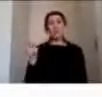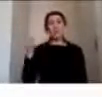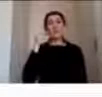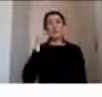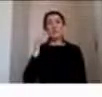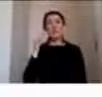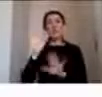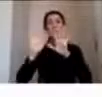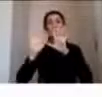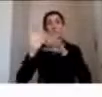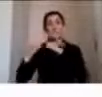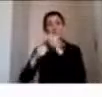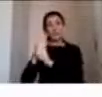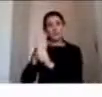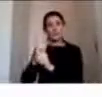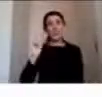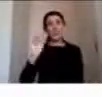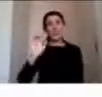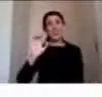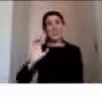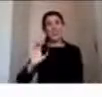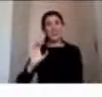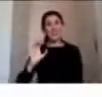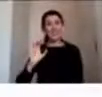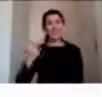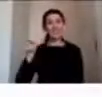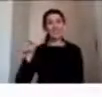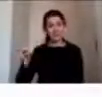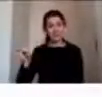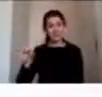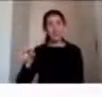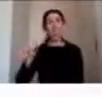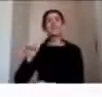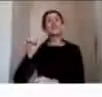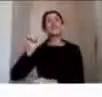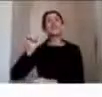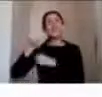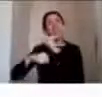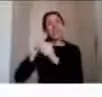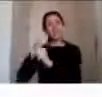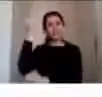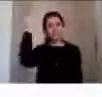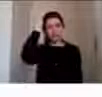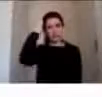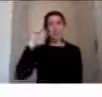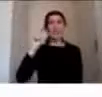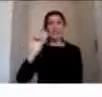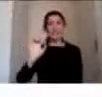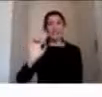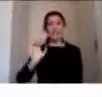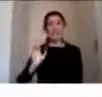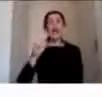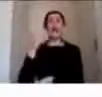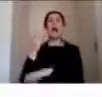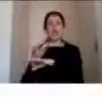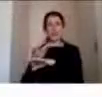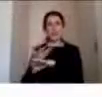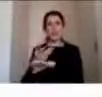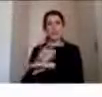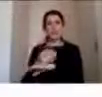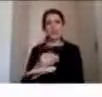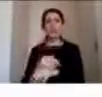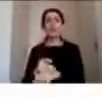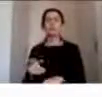tuvo un TEC moderado 4 años antes o sea a los 6 años de edad todos los antecedentes antes de la lesión seguían una